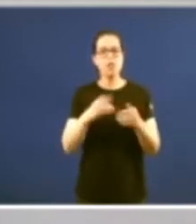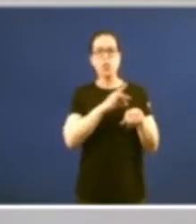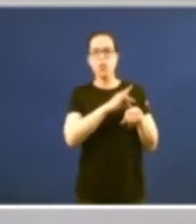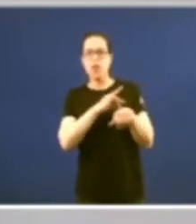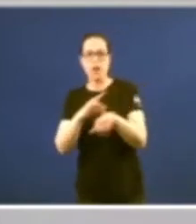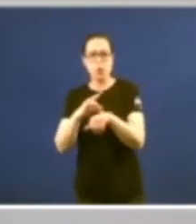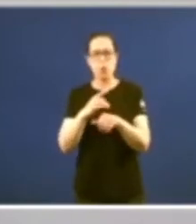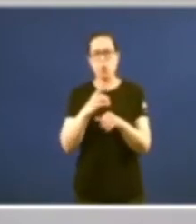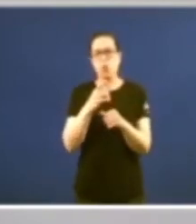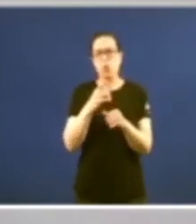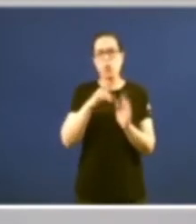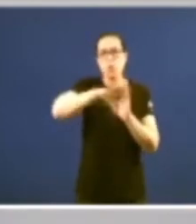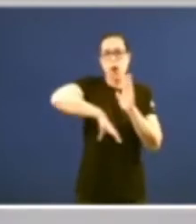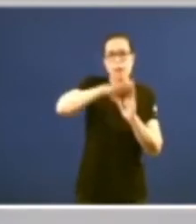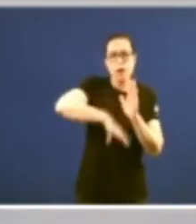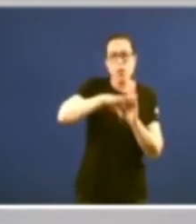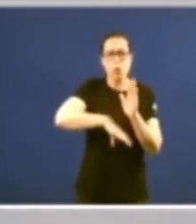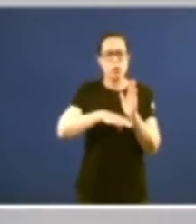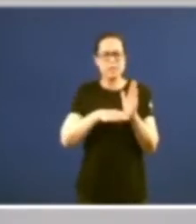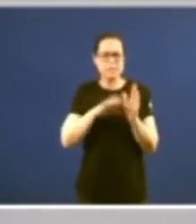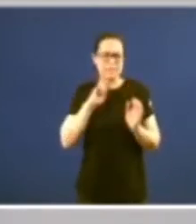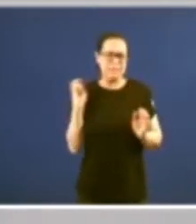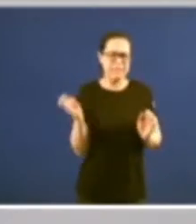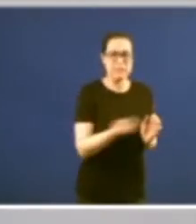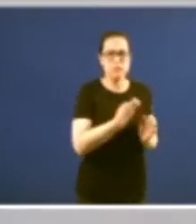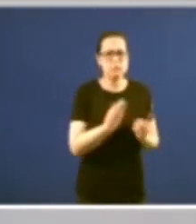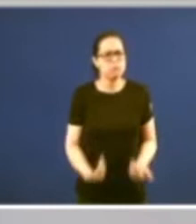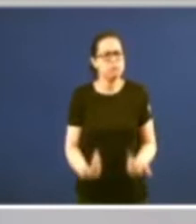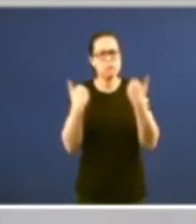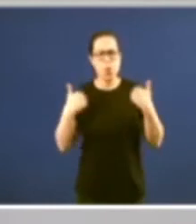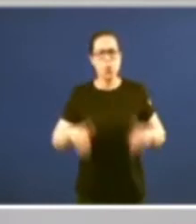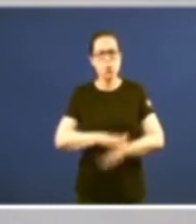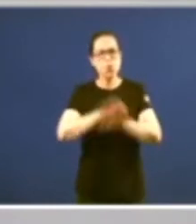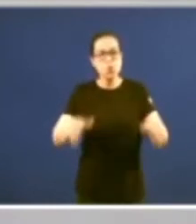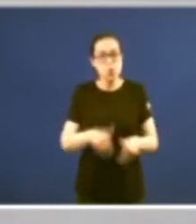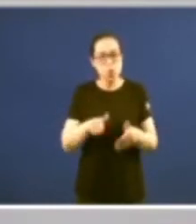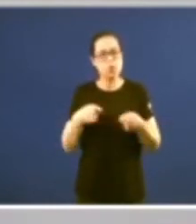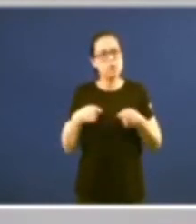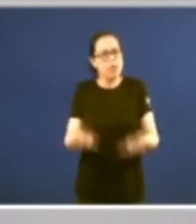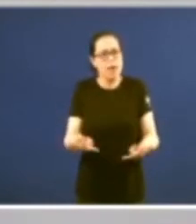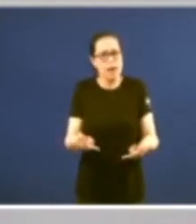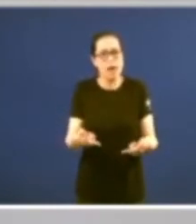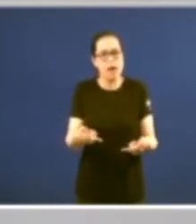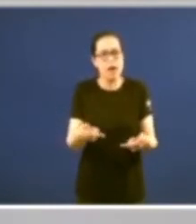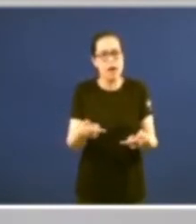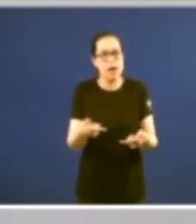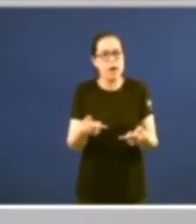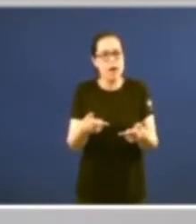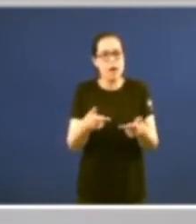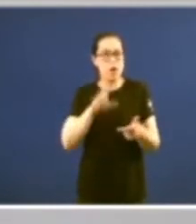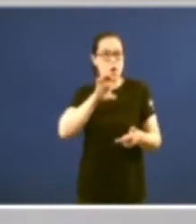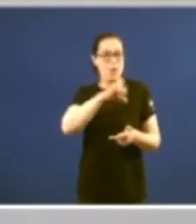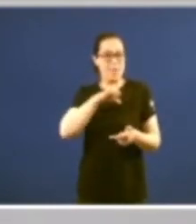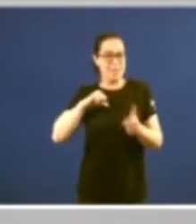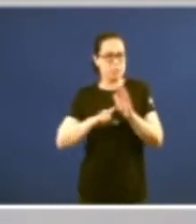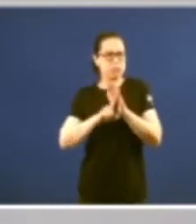programación dentro del ámbito competencial de los aspectos sustanciales que propician sin duda el desarrollo de la comunidad